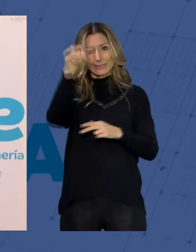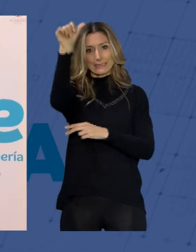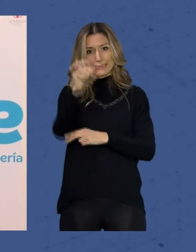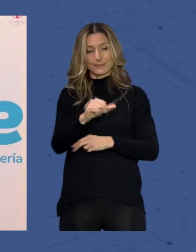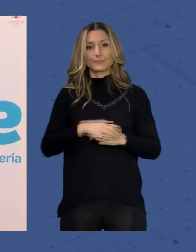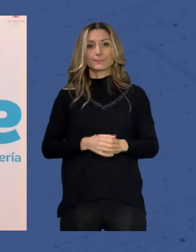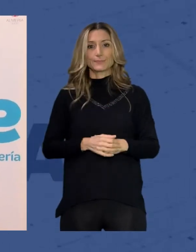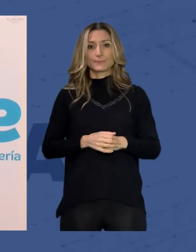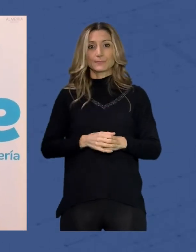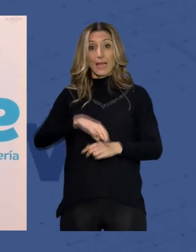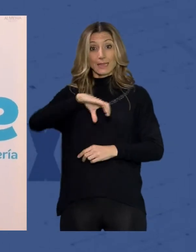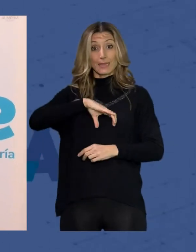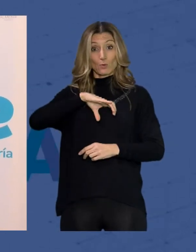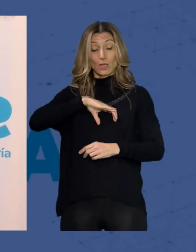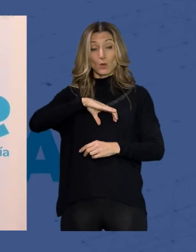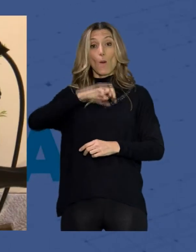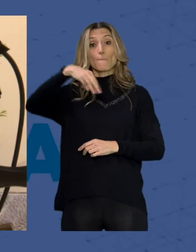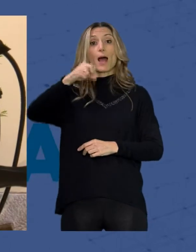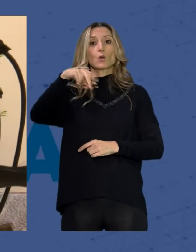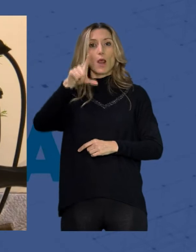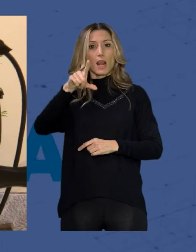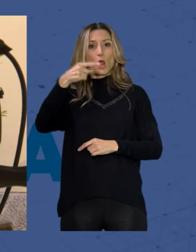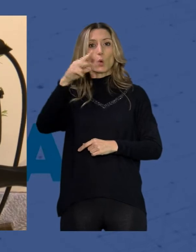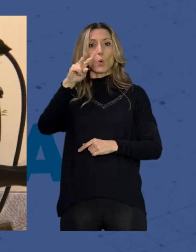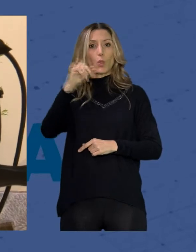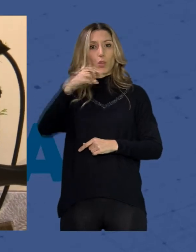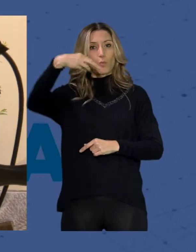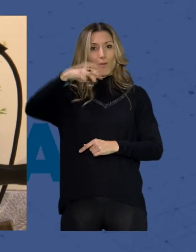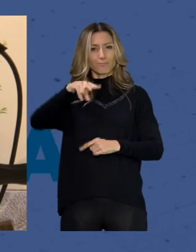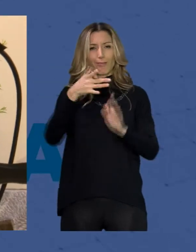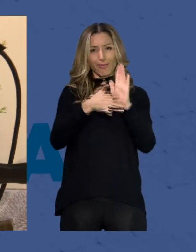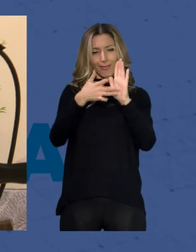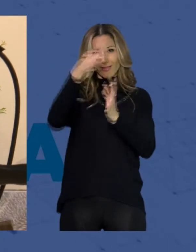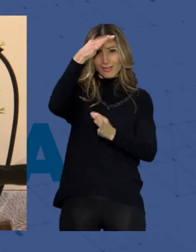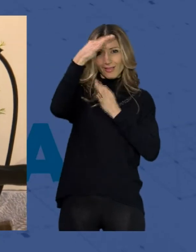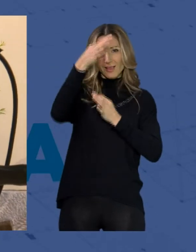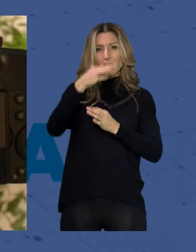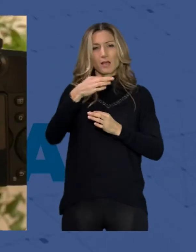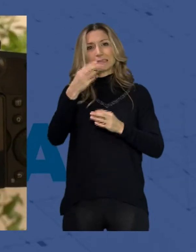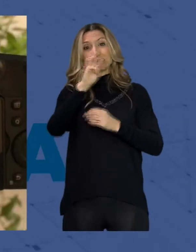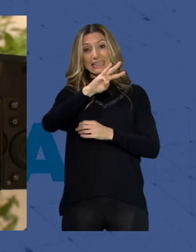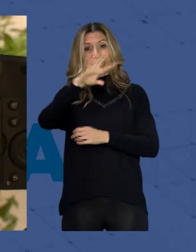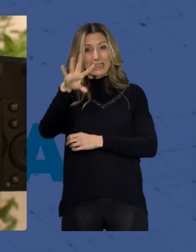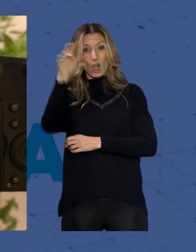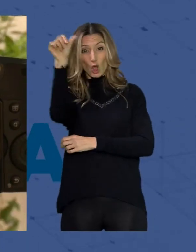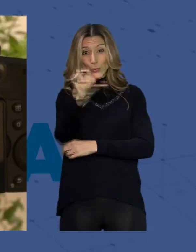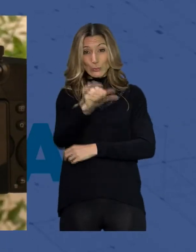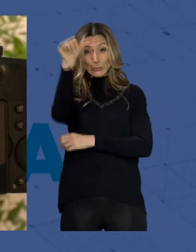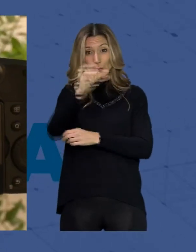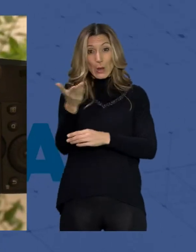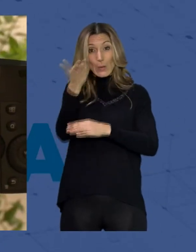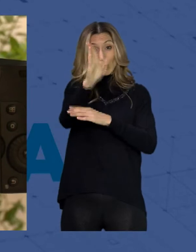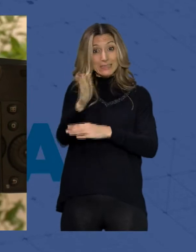diputado de Cultura y Cine Manuel Guzmán nos ha detallado algunas de las nominaciones de las 35 series que se han presentado a este